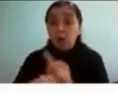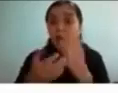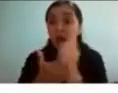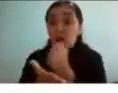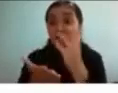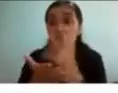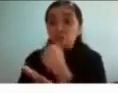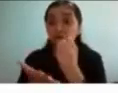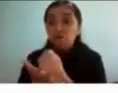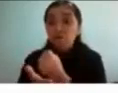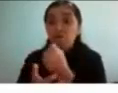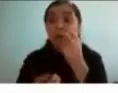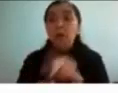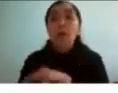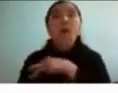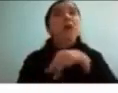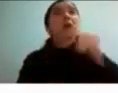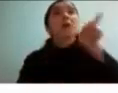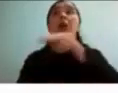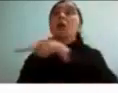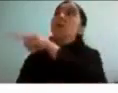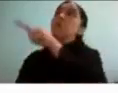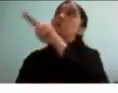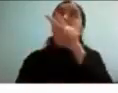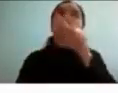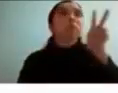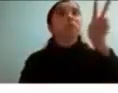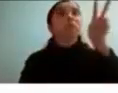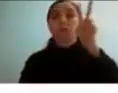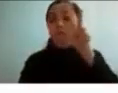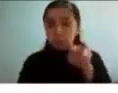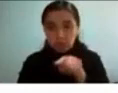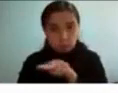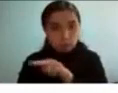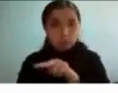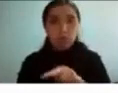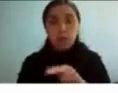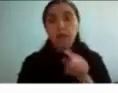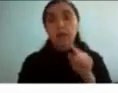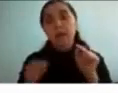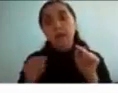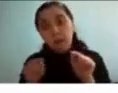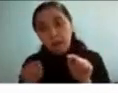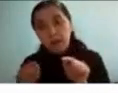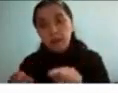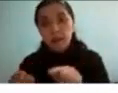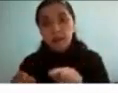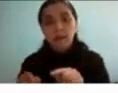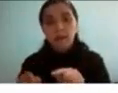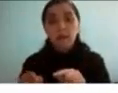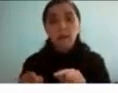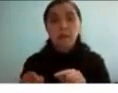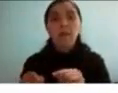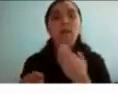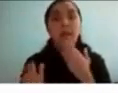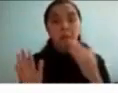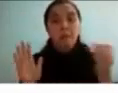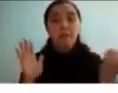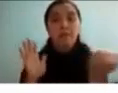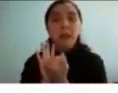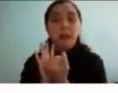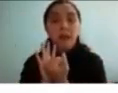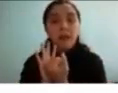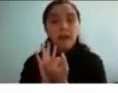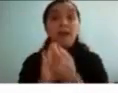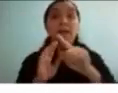se me iba la onda era también muy chica etcétera entonces eso fue algo que también marcó un poco lo que vino